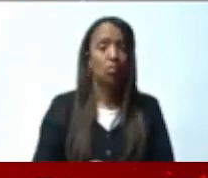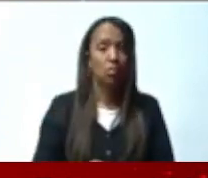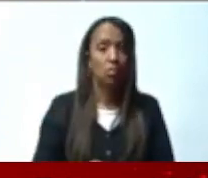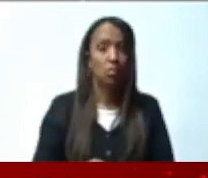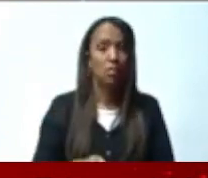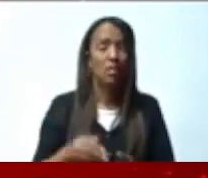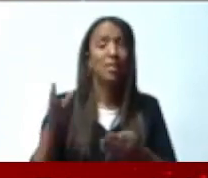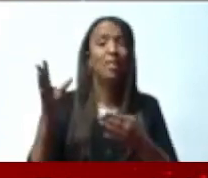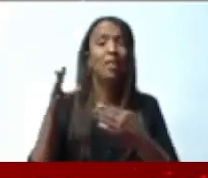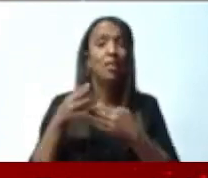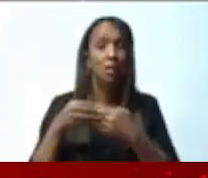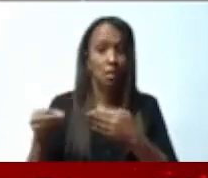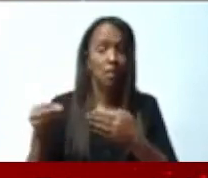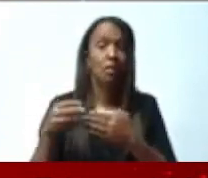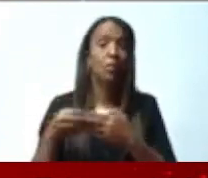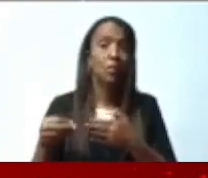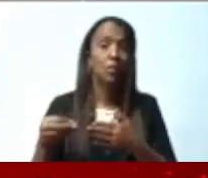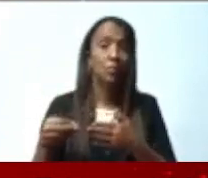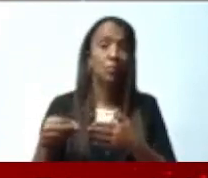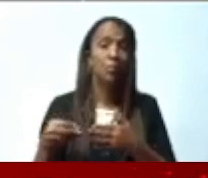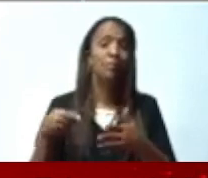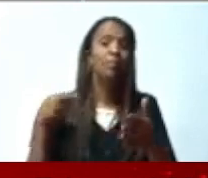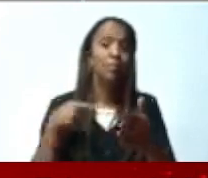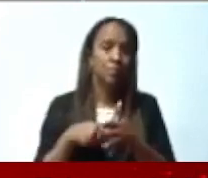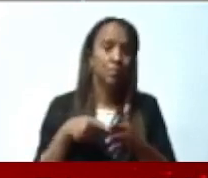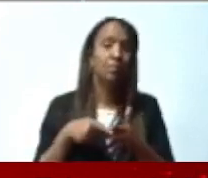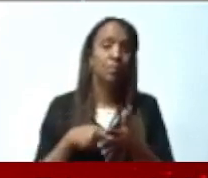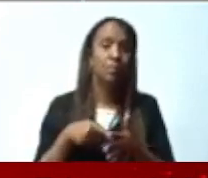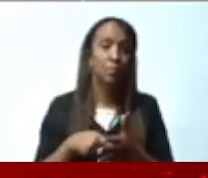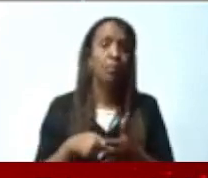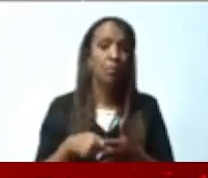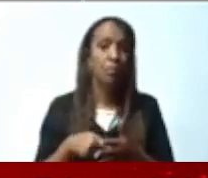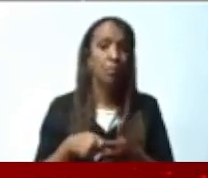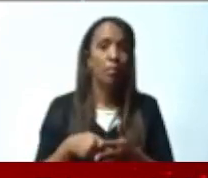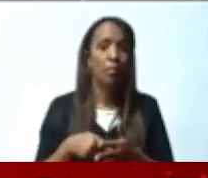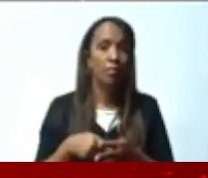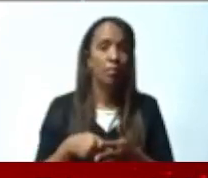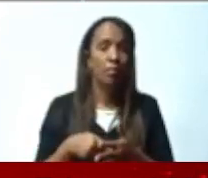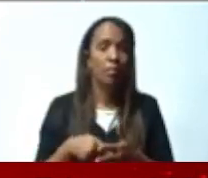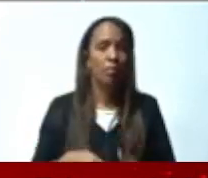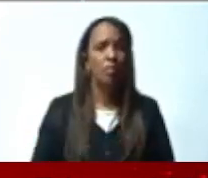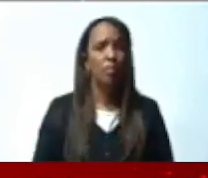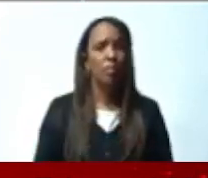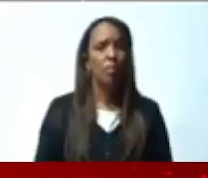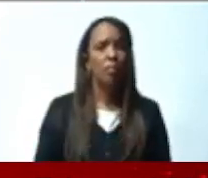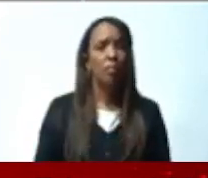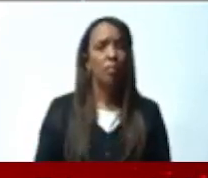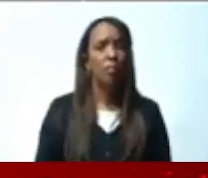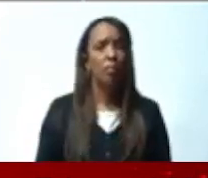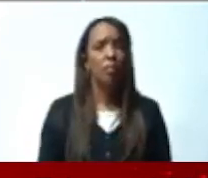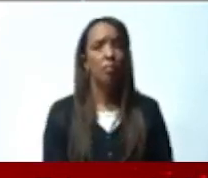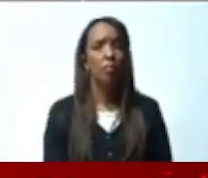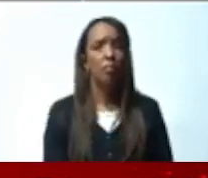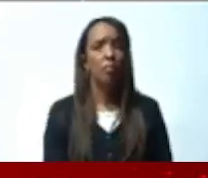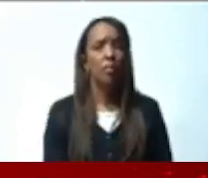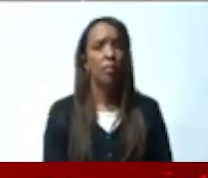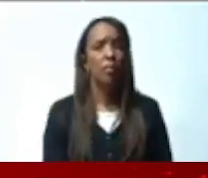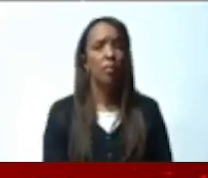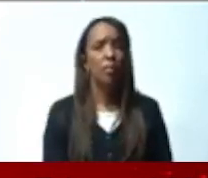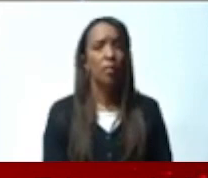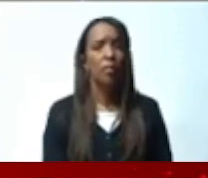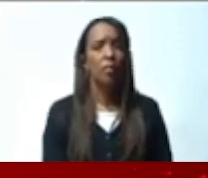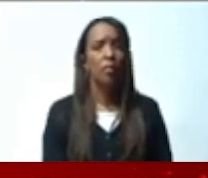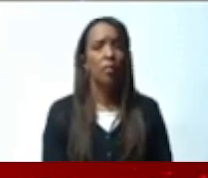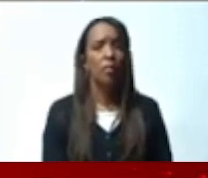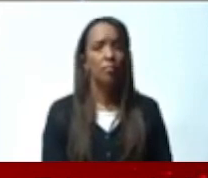Acabamos de aprobar un presupuesto equivalente a que